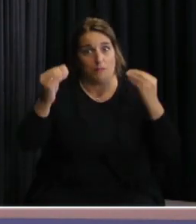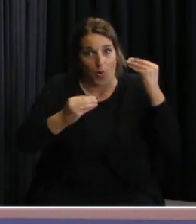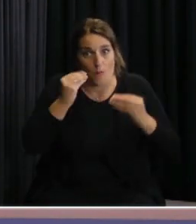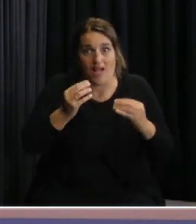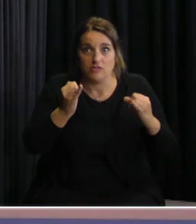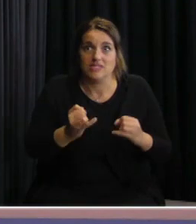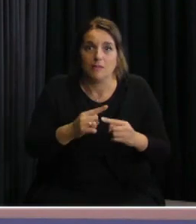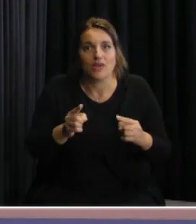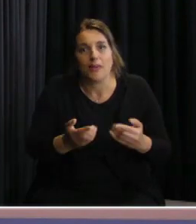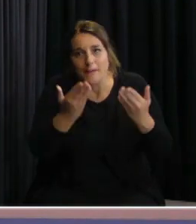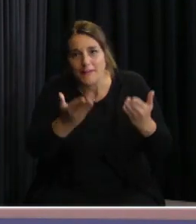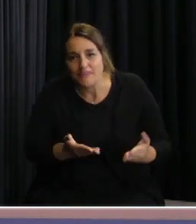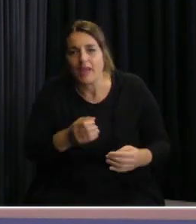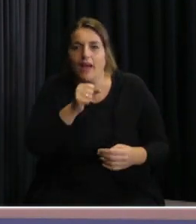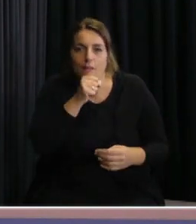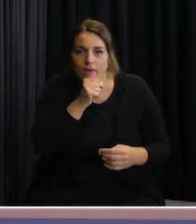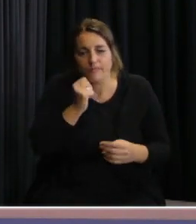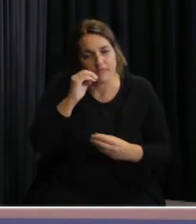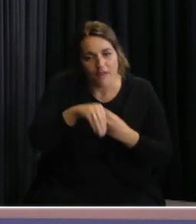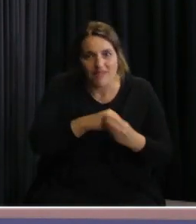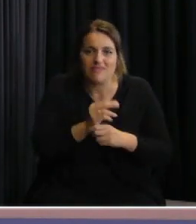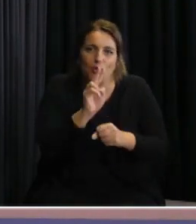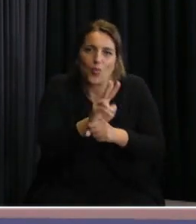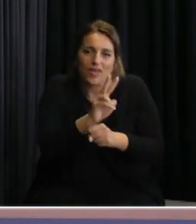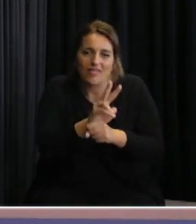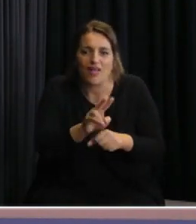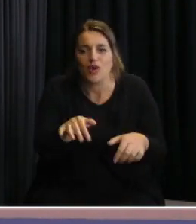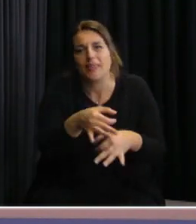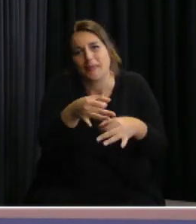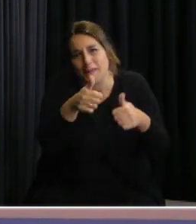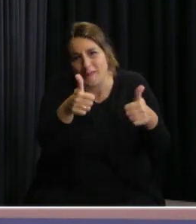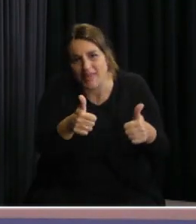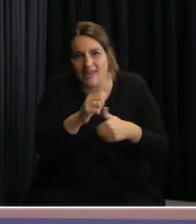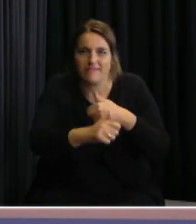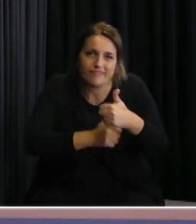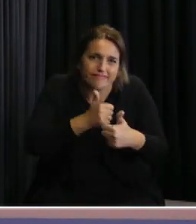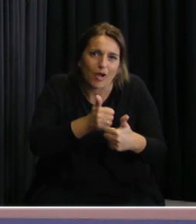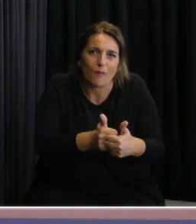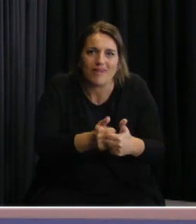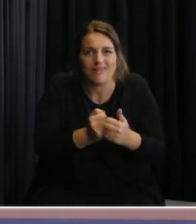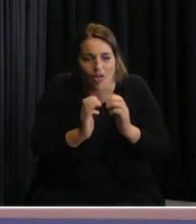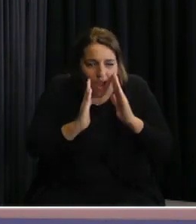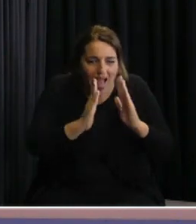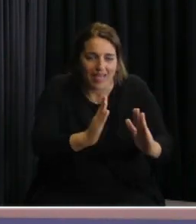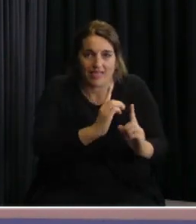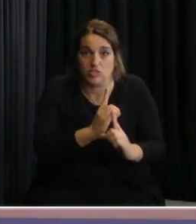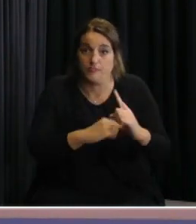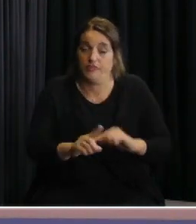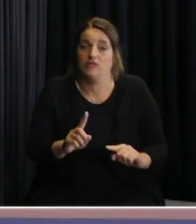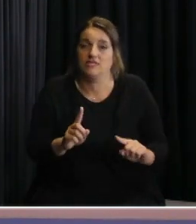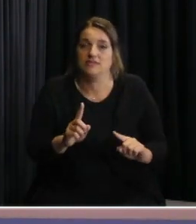que estén bien, que estén cuidados, que estén acompañados, que estén atendidos. Y bueno,